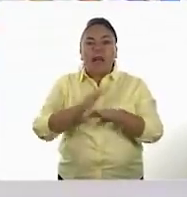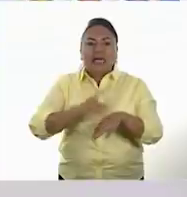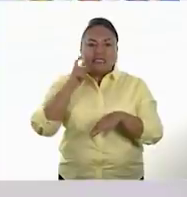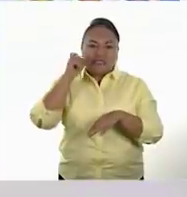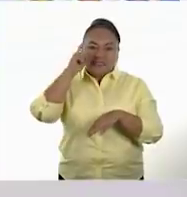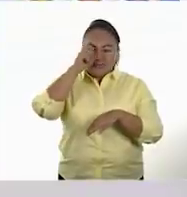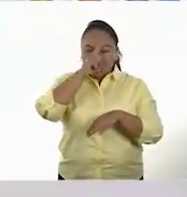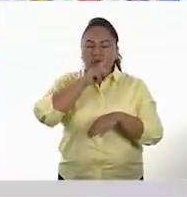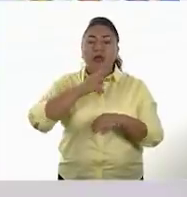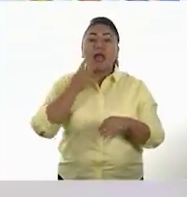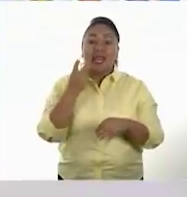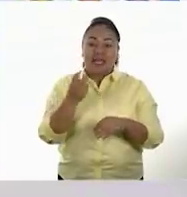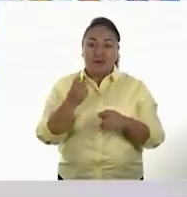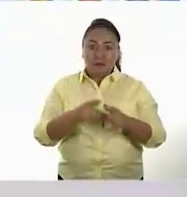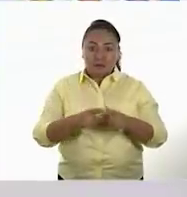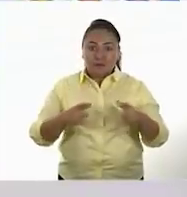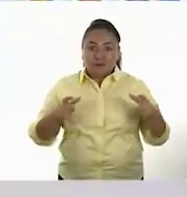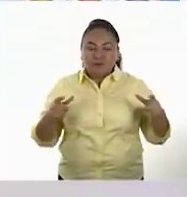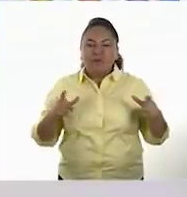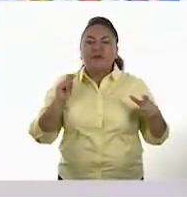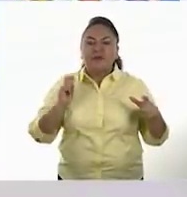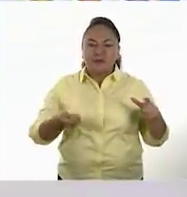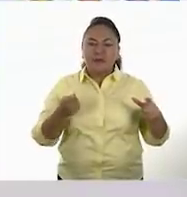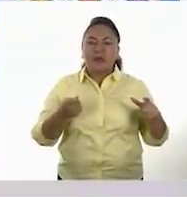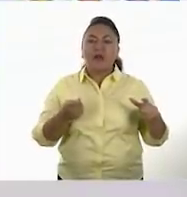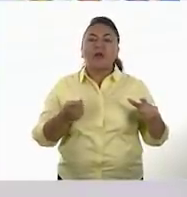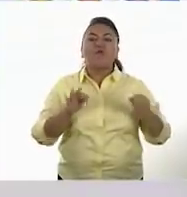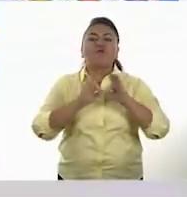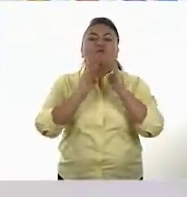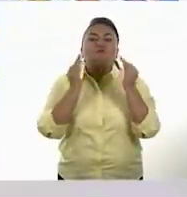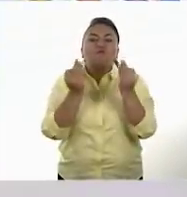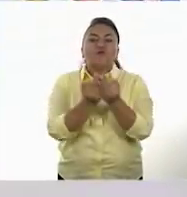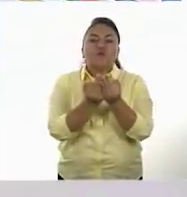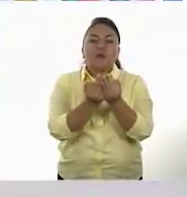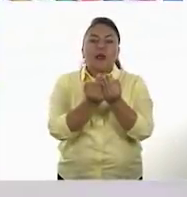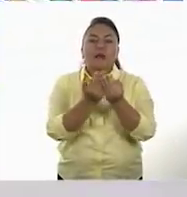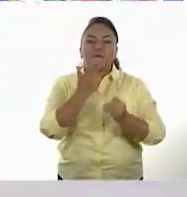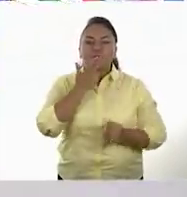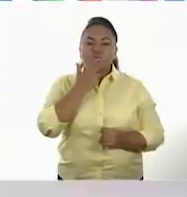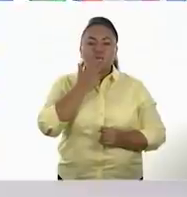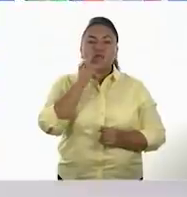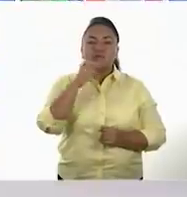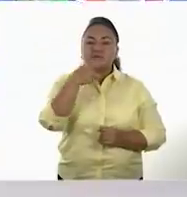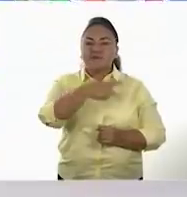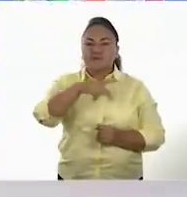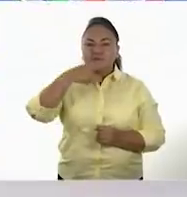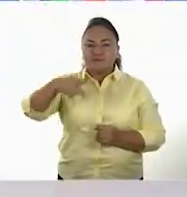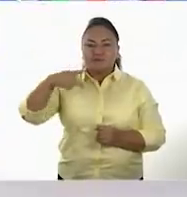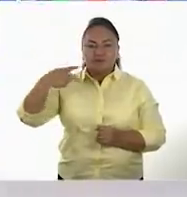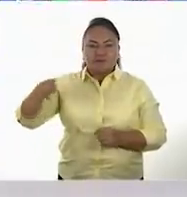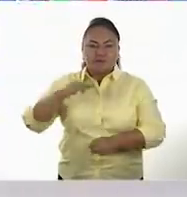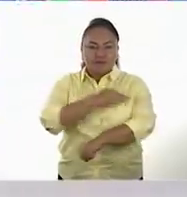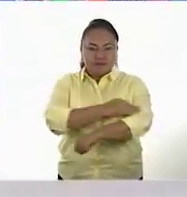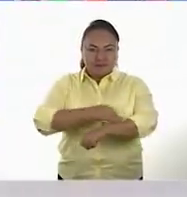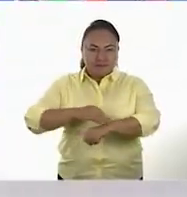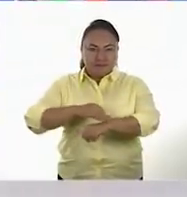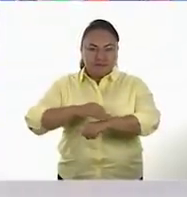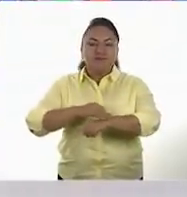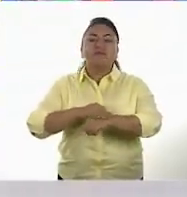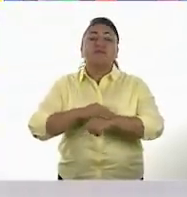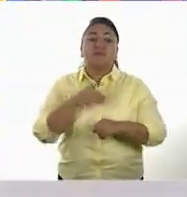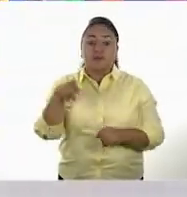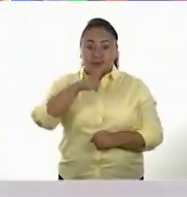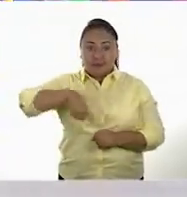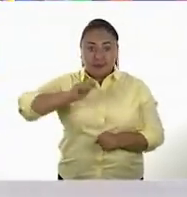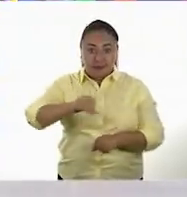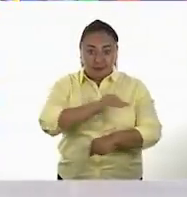dio a la invención a artículos de procedencia y uso de cada familia, lo cual permitió que la